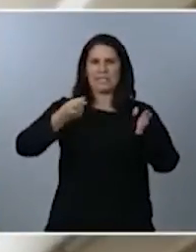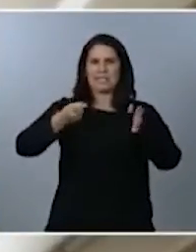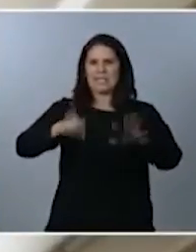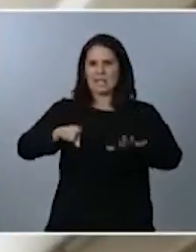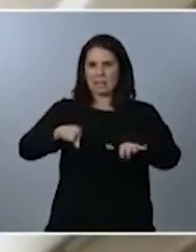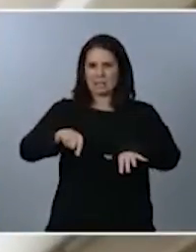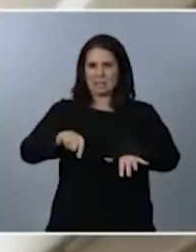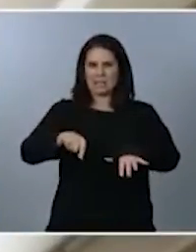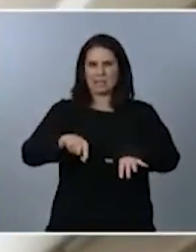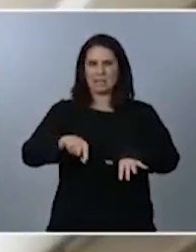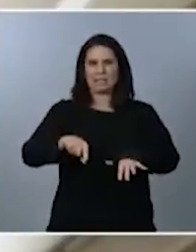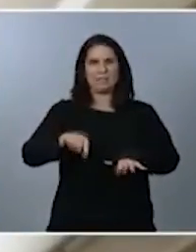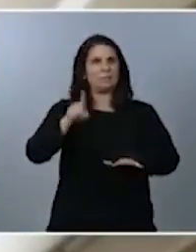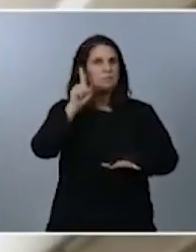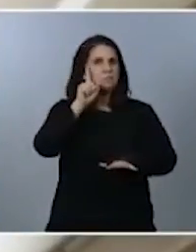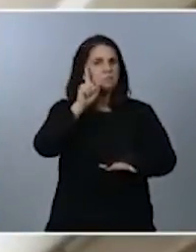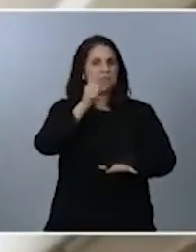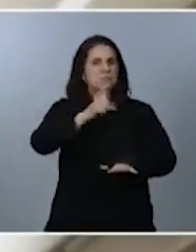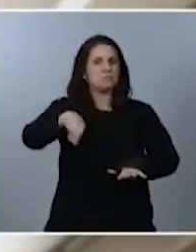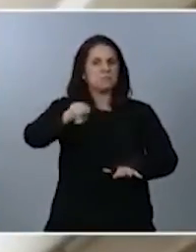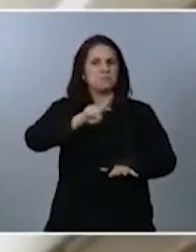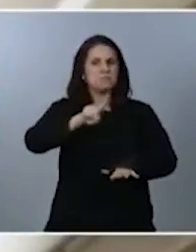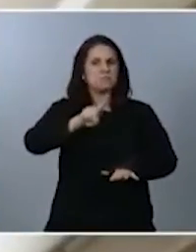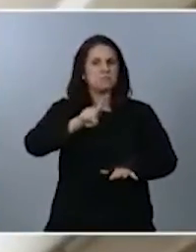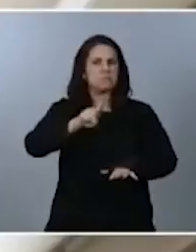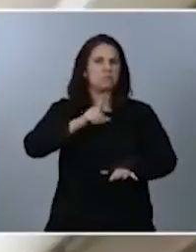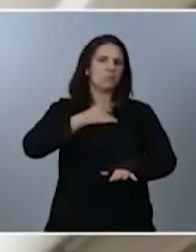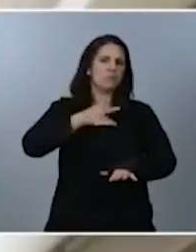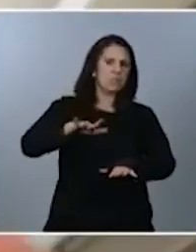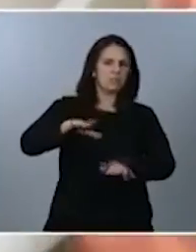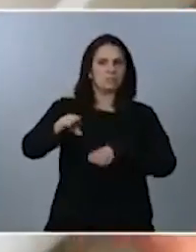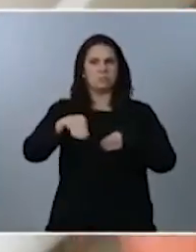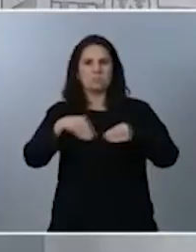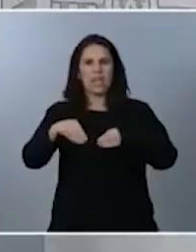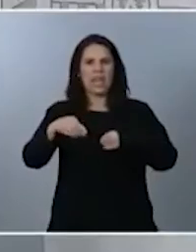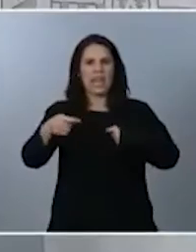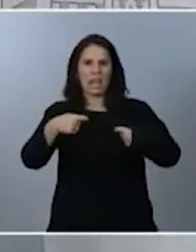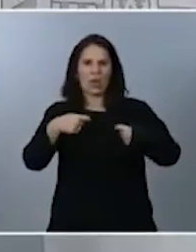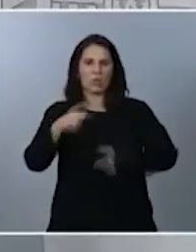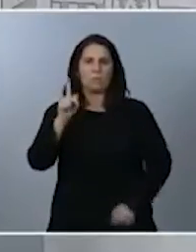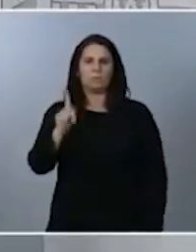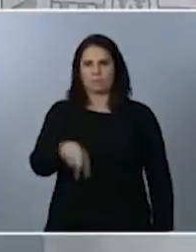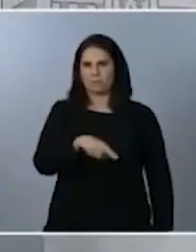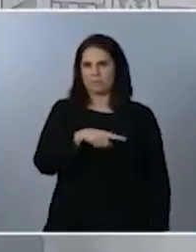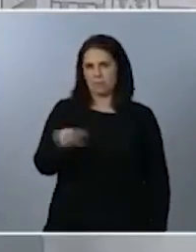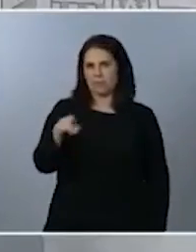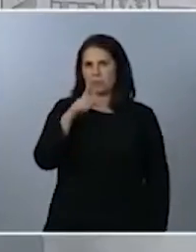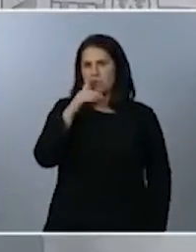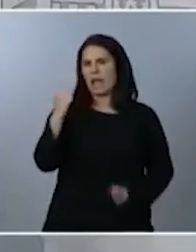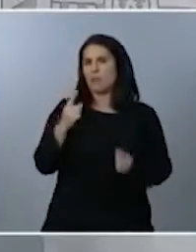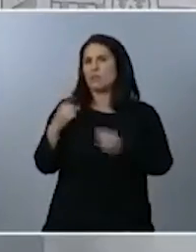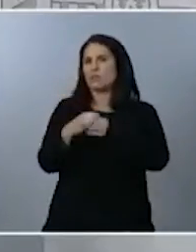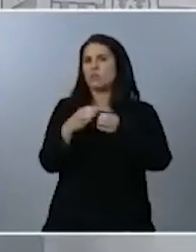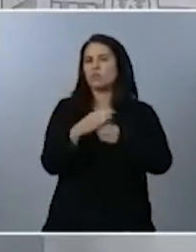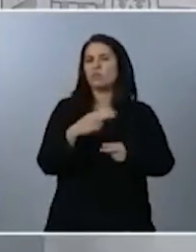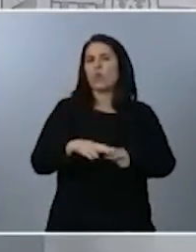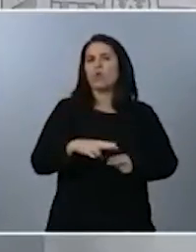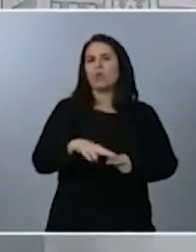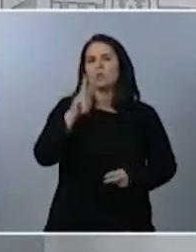No sé si están dispuestos a negociarlo ya que hay muchos o algunos grupos políticos que lo ven demasiado